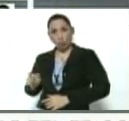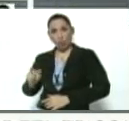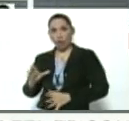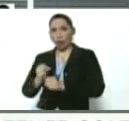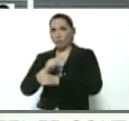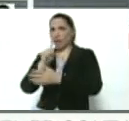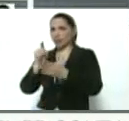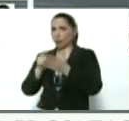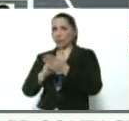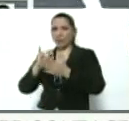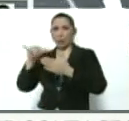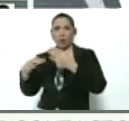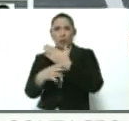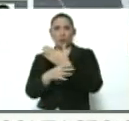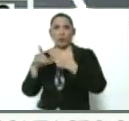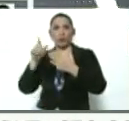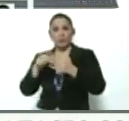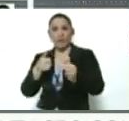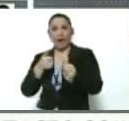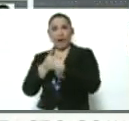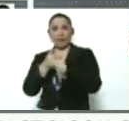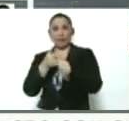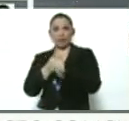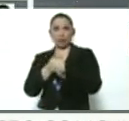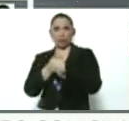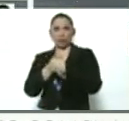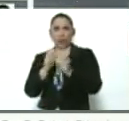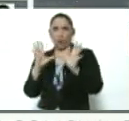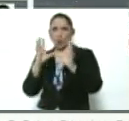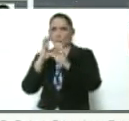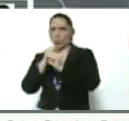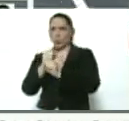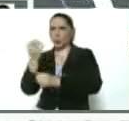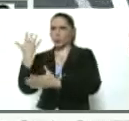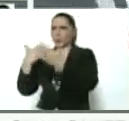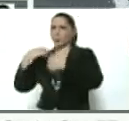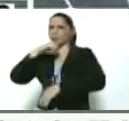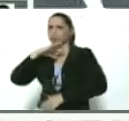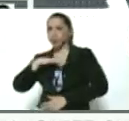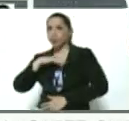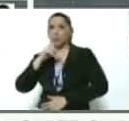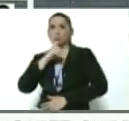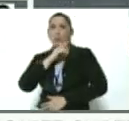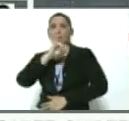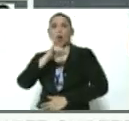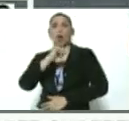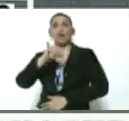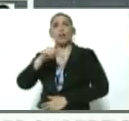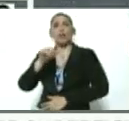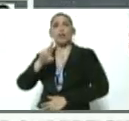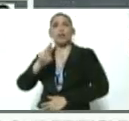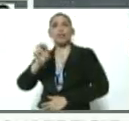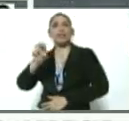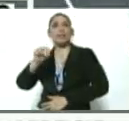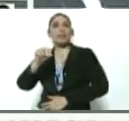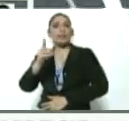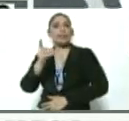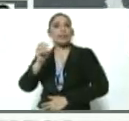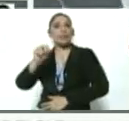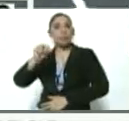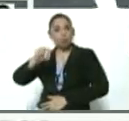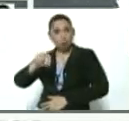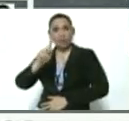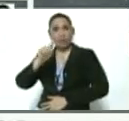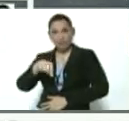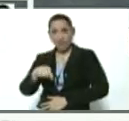asesor de oscuros antecedentes, llamado JJ Rendón, estaba en esa reunión y